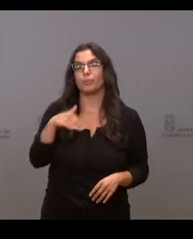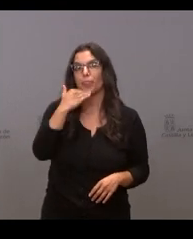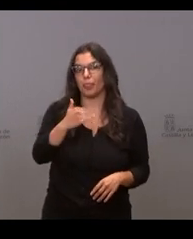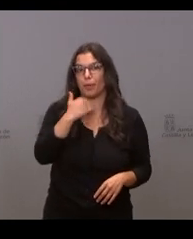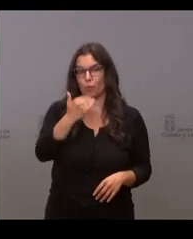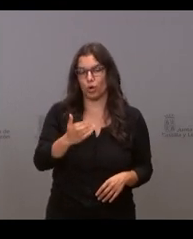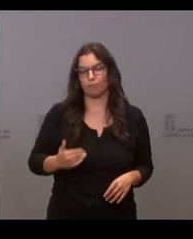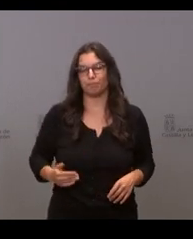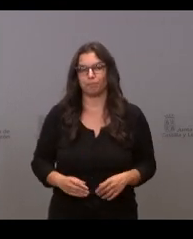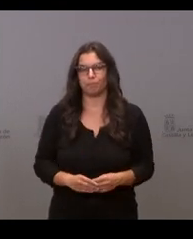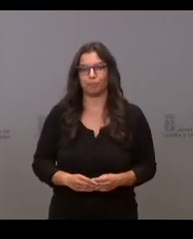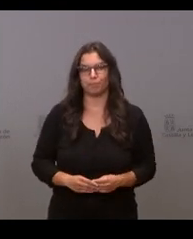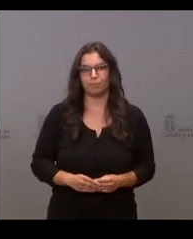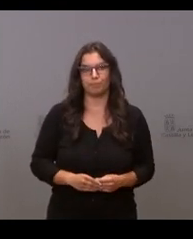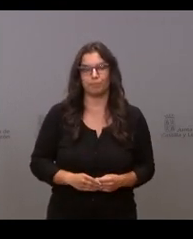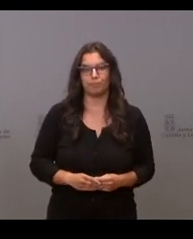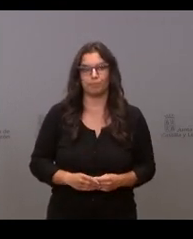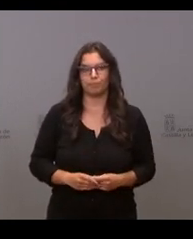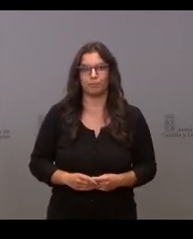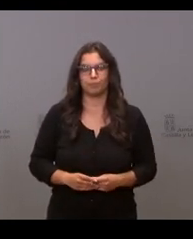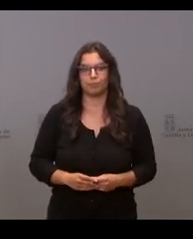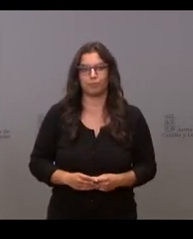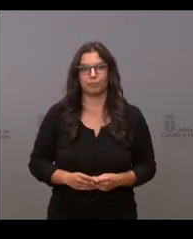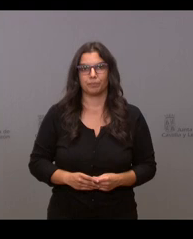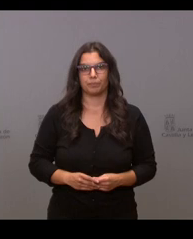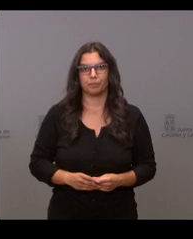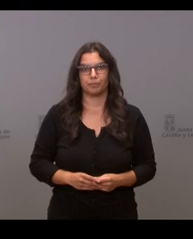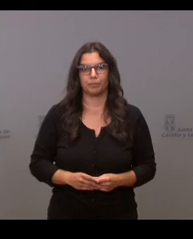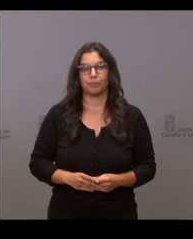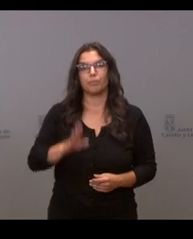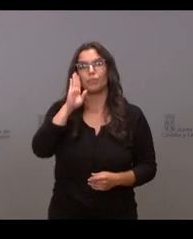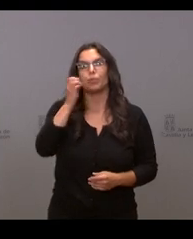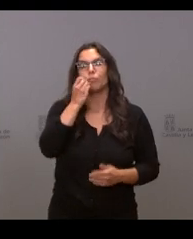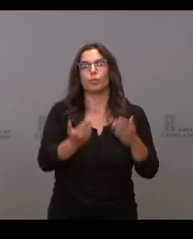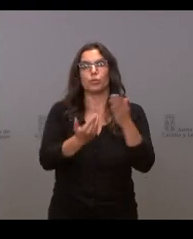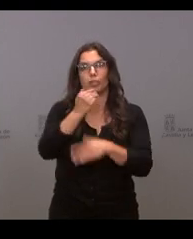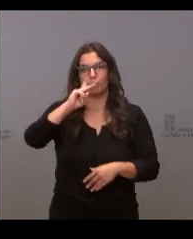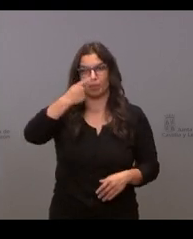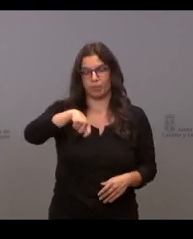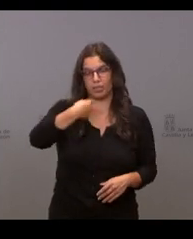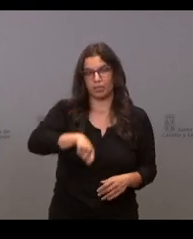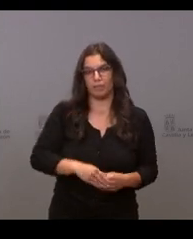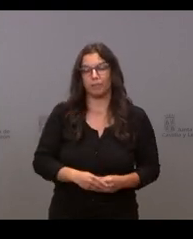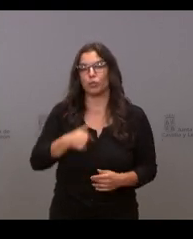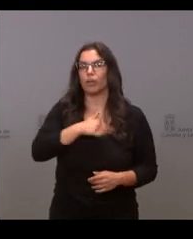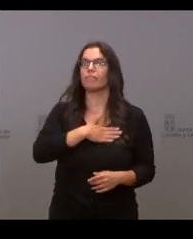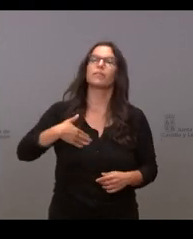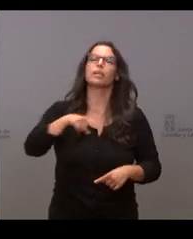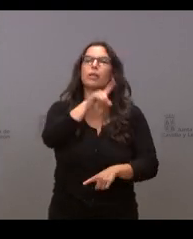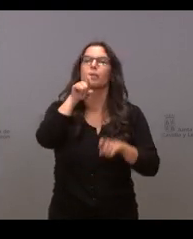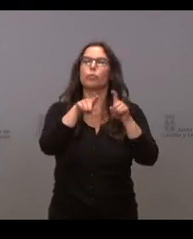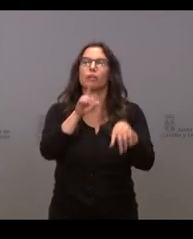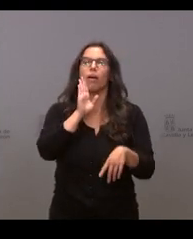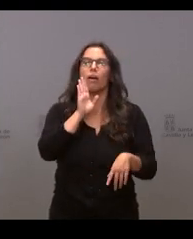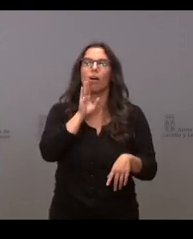con Luis Garrido de La Opinión cuando quieras Luis Hola buenos días vicepresidente le quería preguntar ha comentado antes